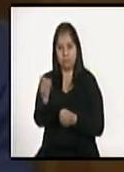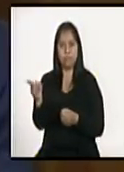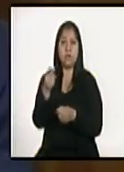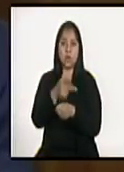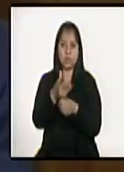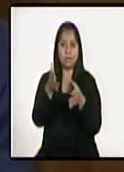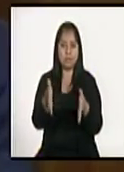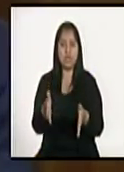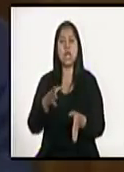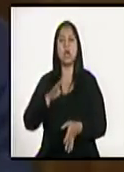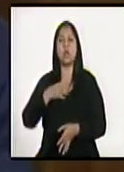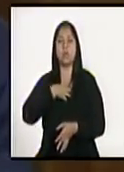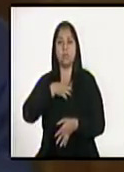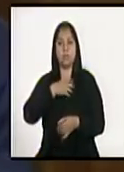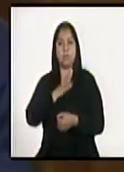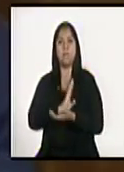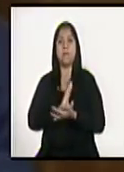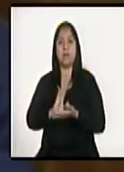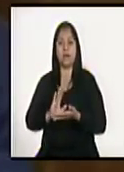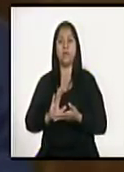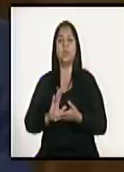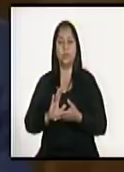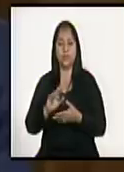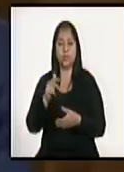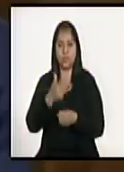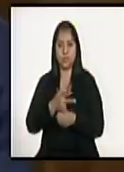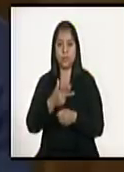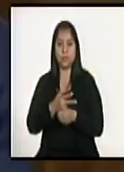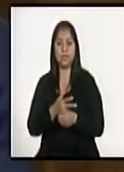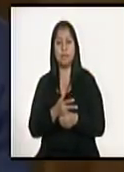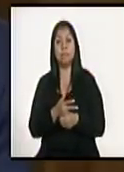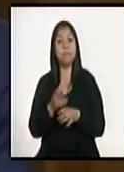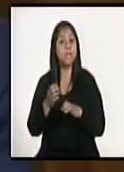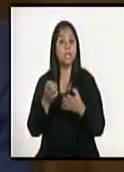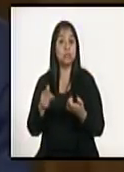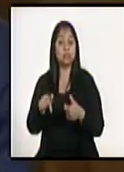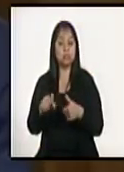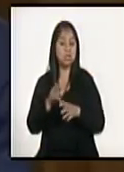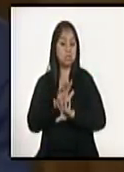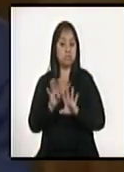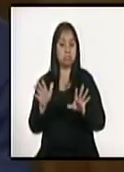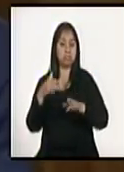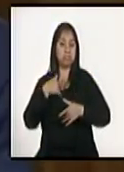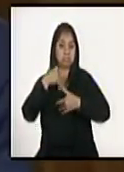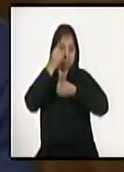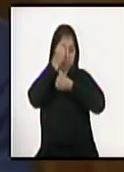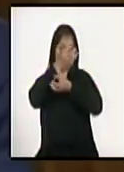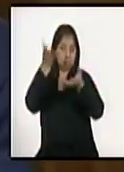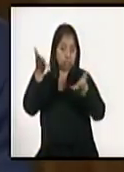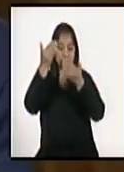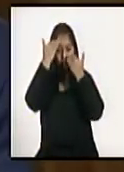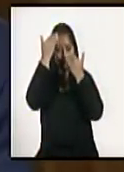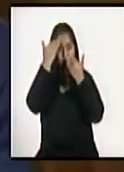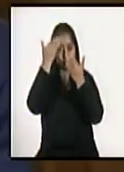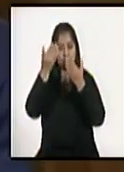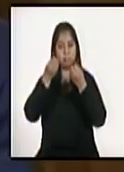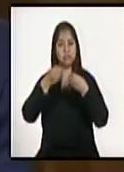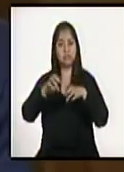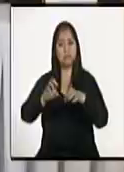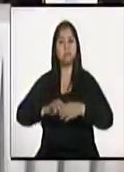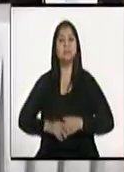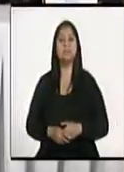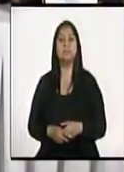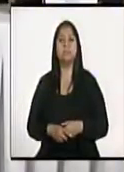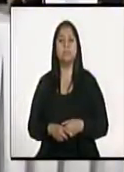como Banco del Estado. Así que, pues, hasta ahí llegaría mi mensaje y agradezco la oportunidad de comunicarlo.